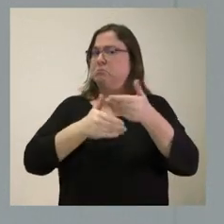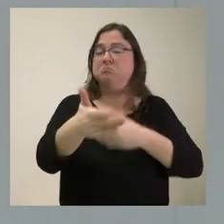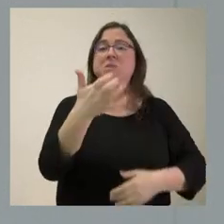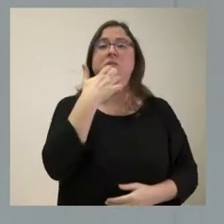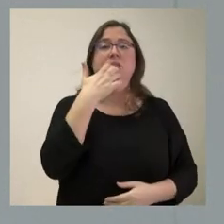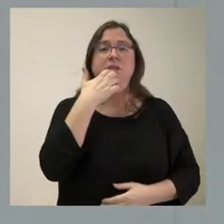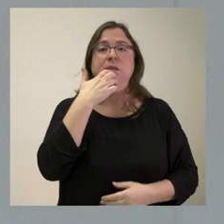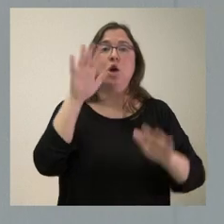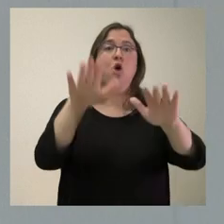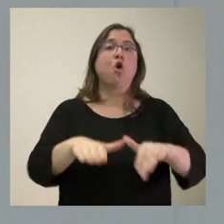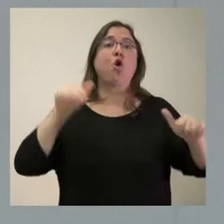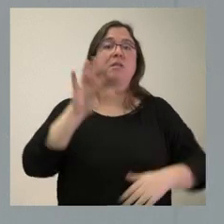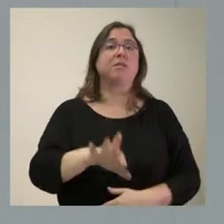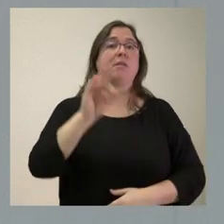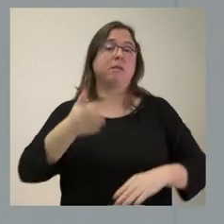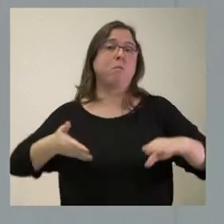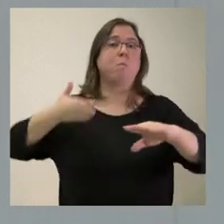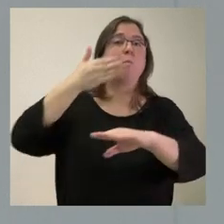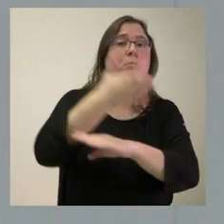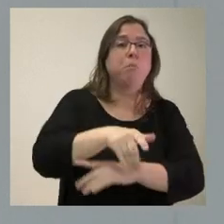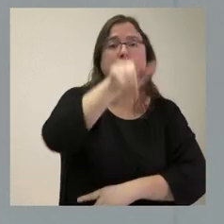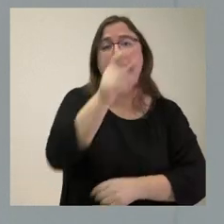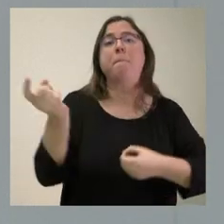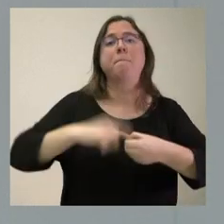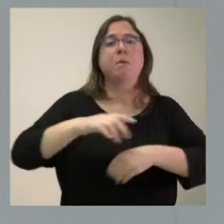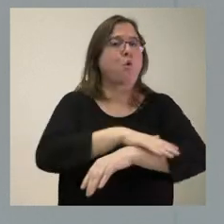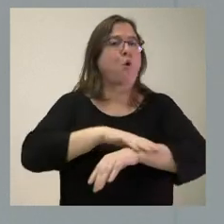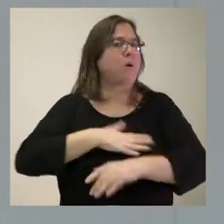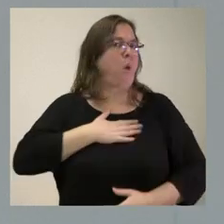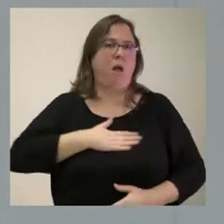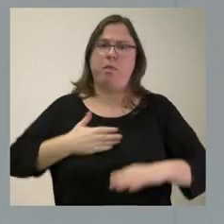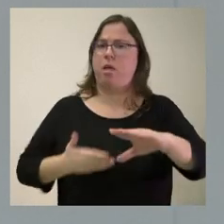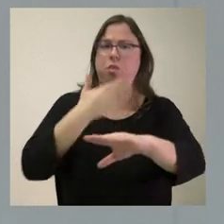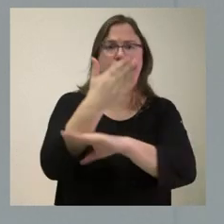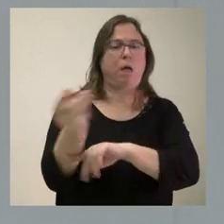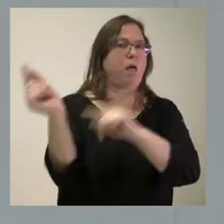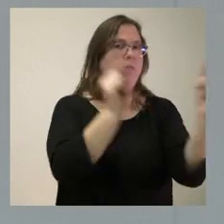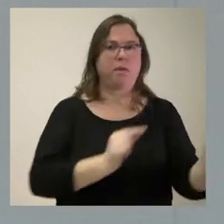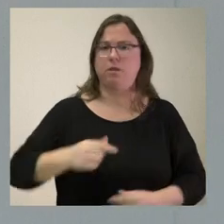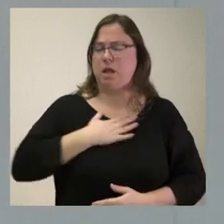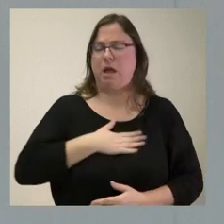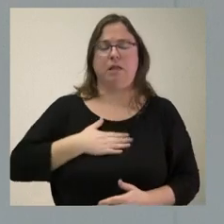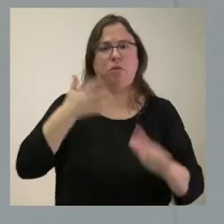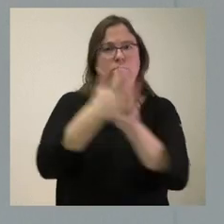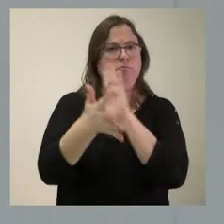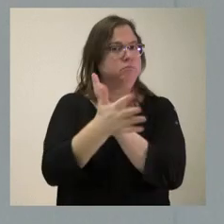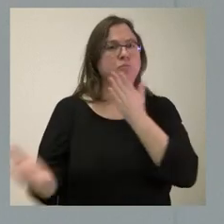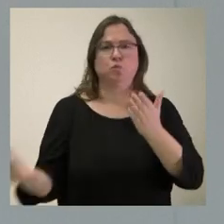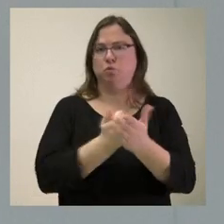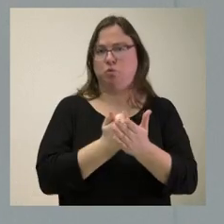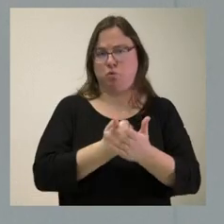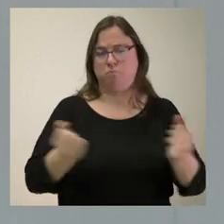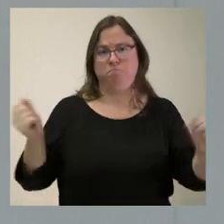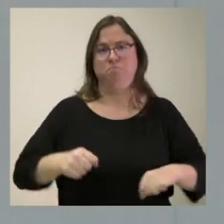decidan la comparecencia de un miembro del Gobierno, estaremos encantados de asistir allí, debatir y dar todas las explicaciones. Y lo